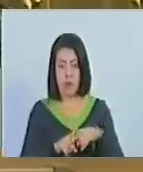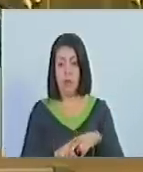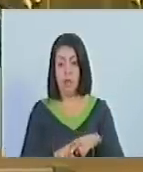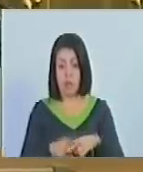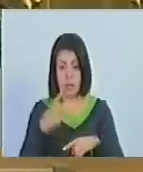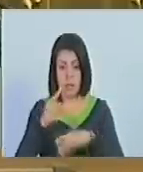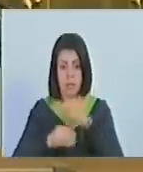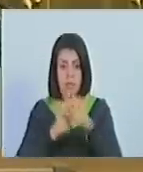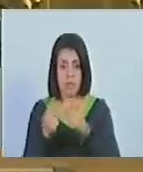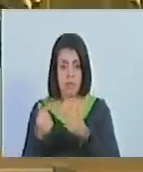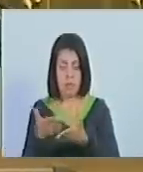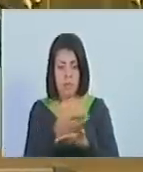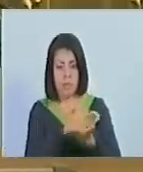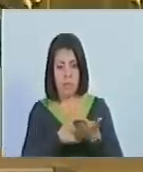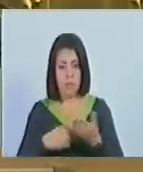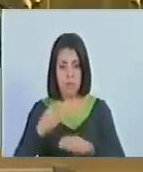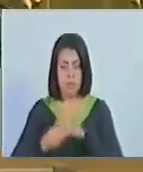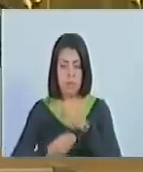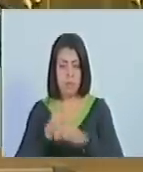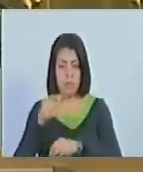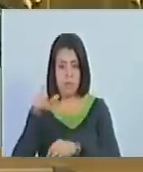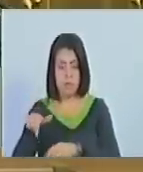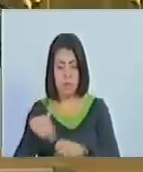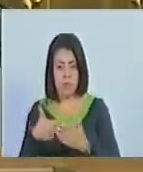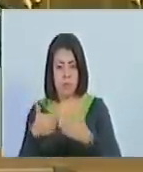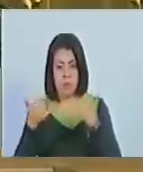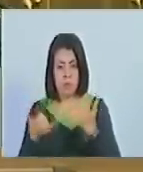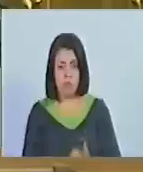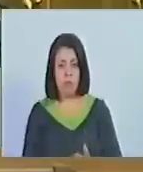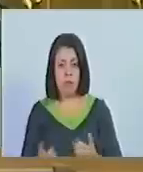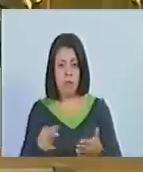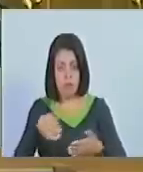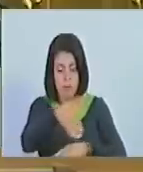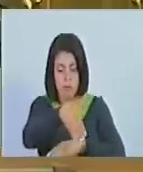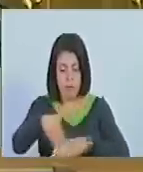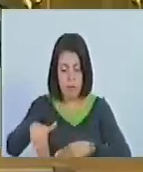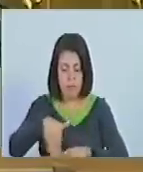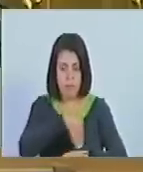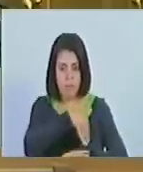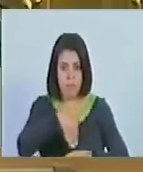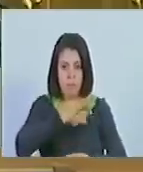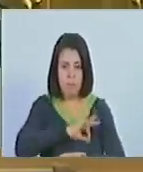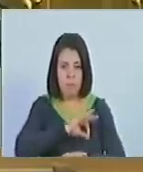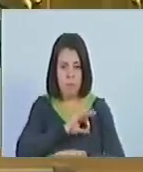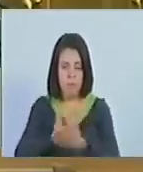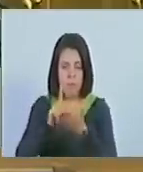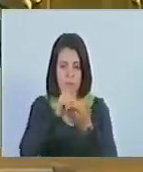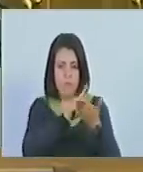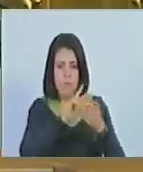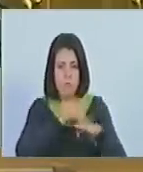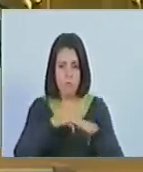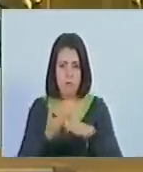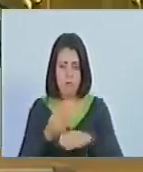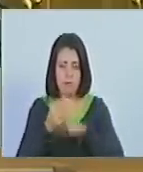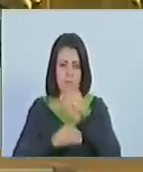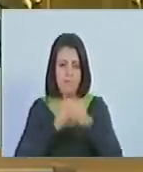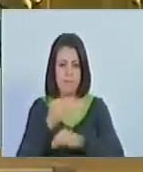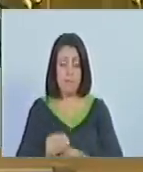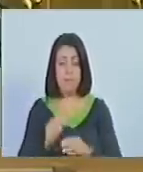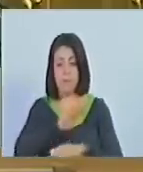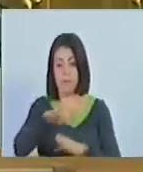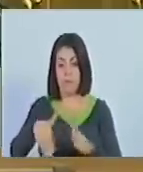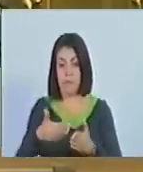emplean los recursos de la historia local así como la cartografía social y participativa como construcciones